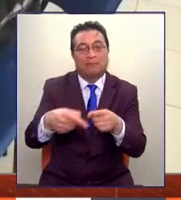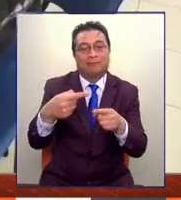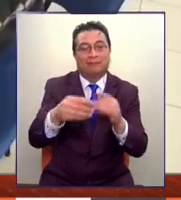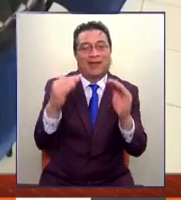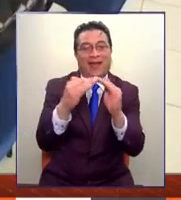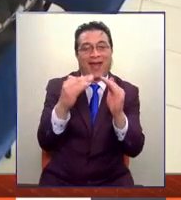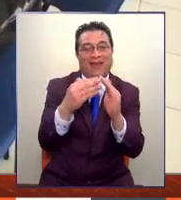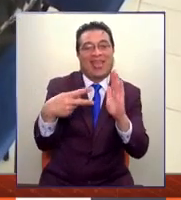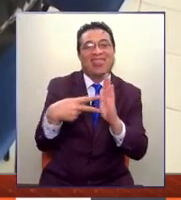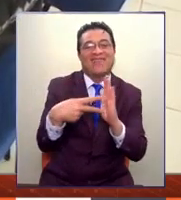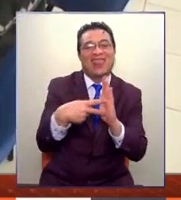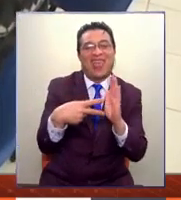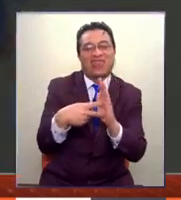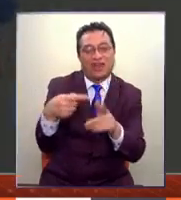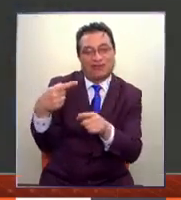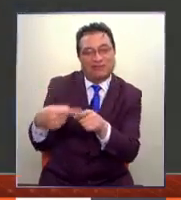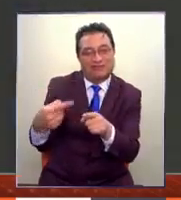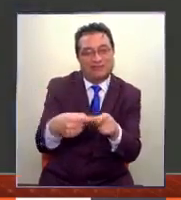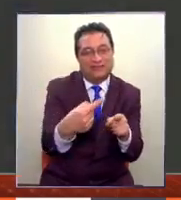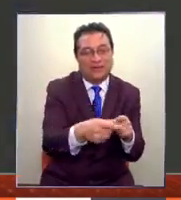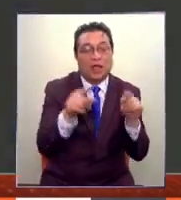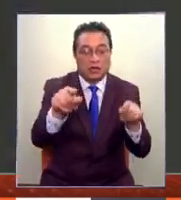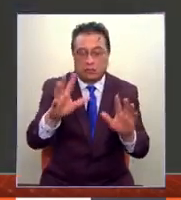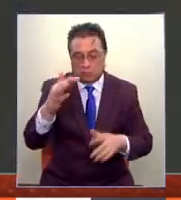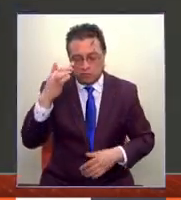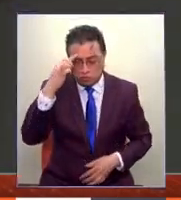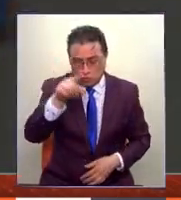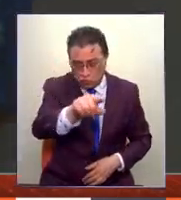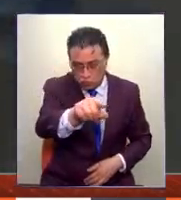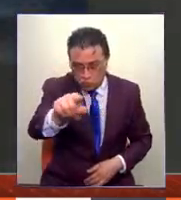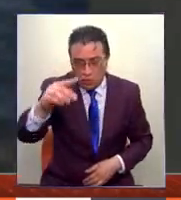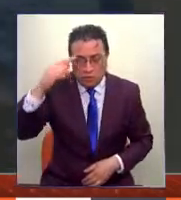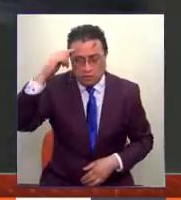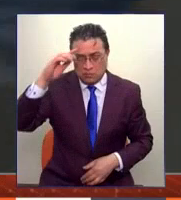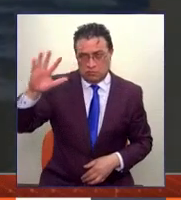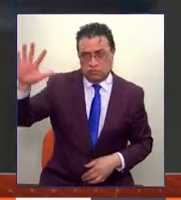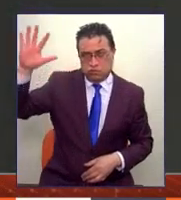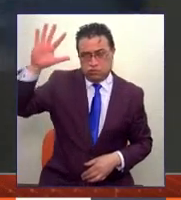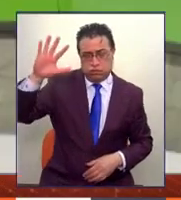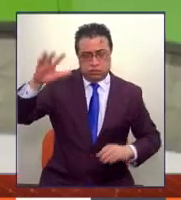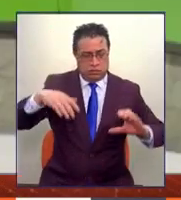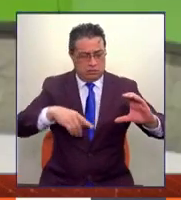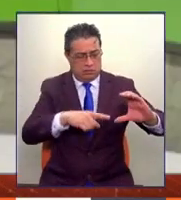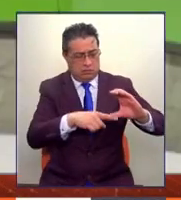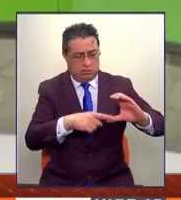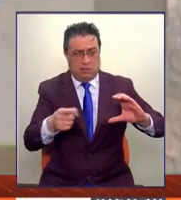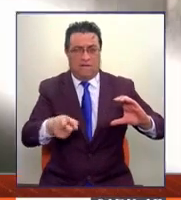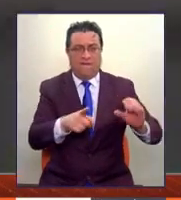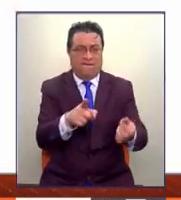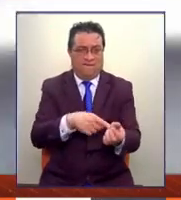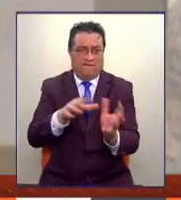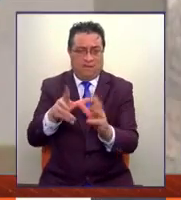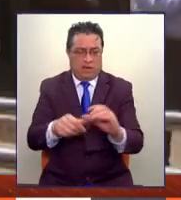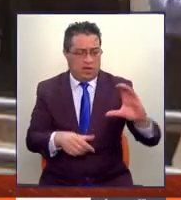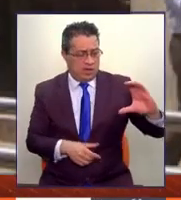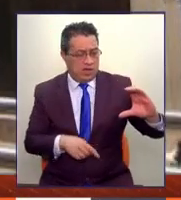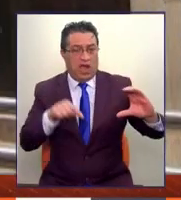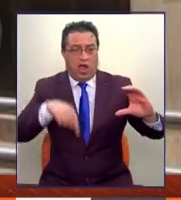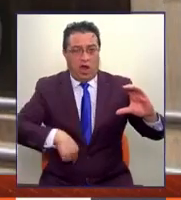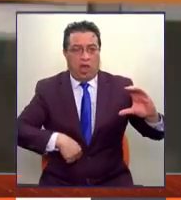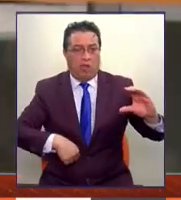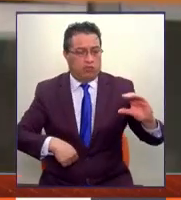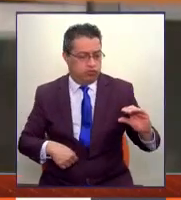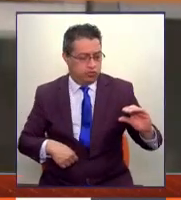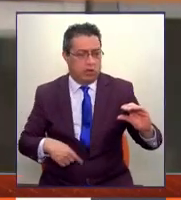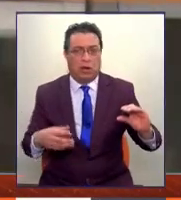Pero en lo concreto, yo invito a imaginarse el presupuesto de una familia común y corriente, que hoy día le bajaron sus ingresos, que tiene que